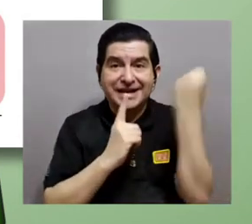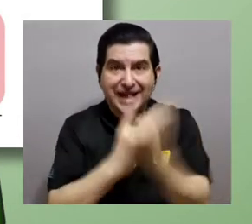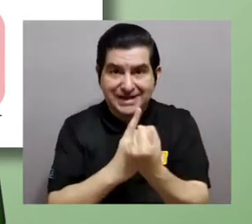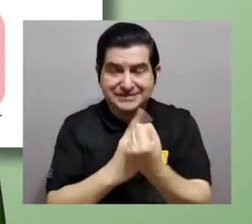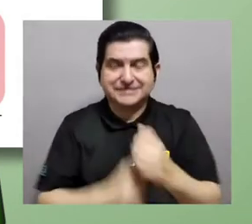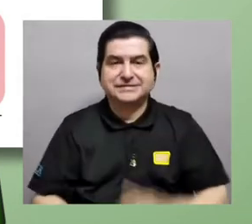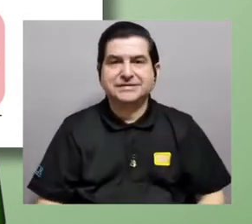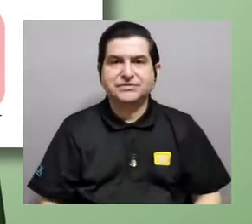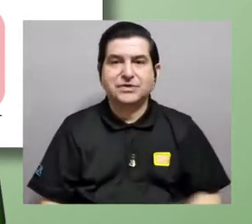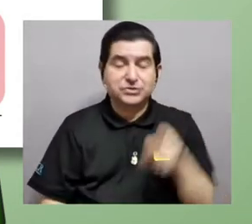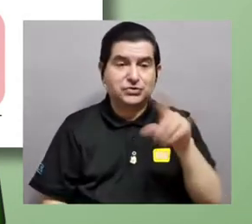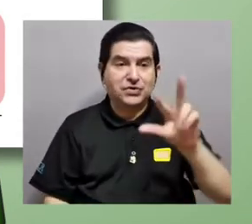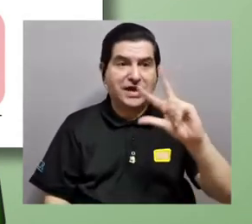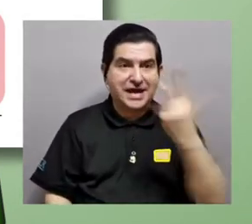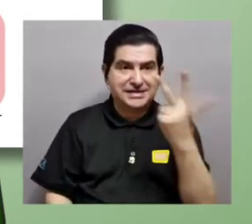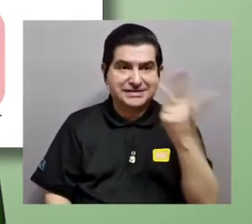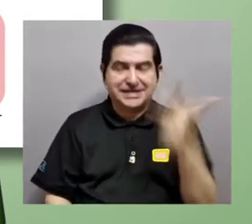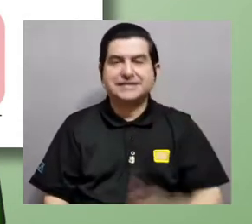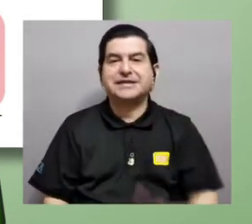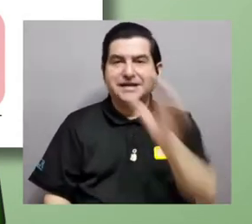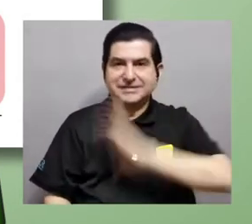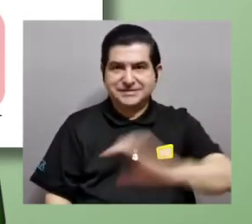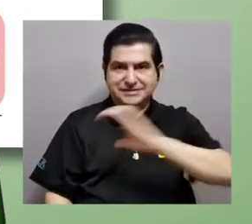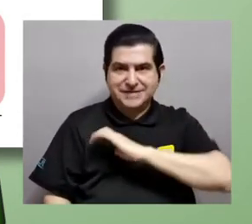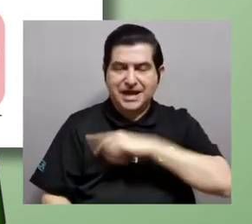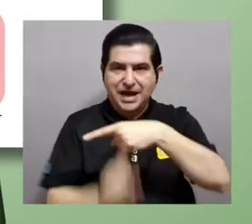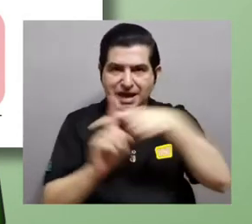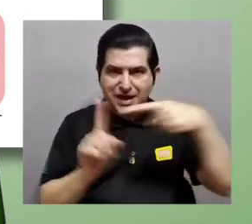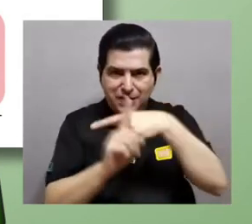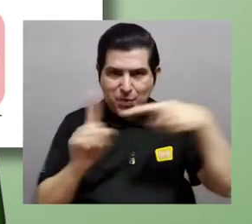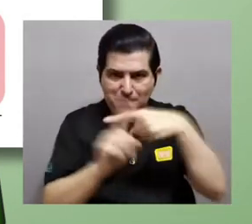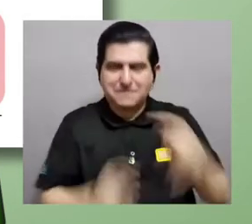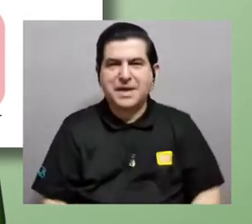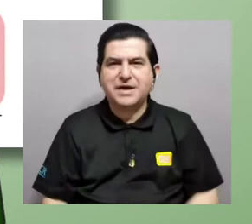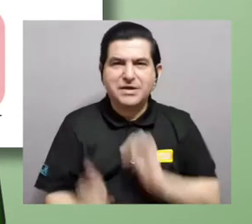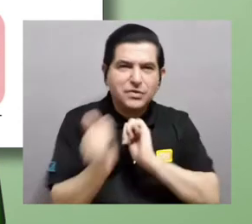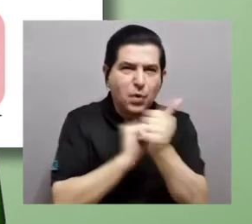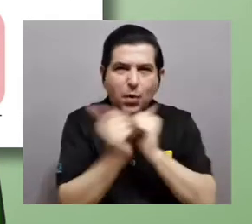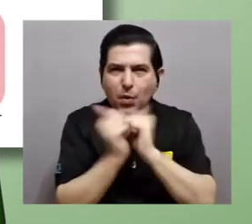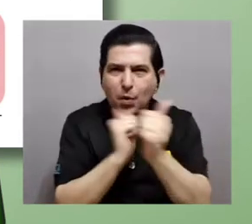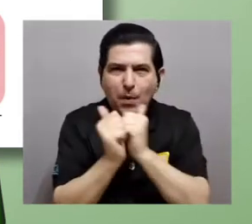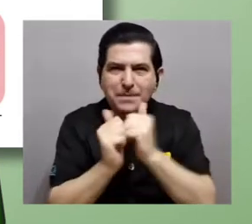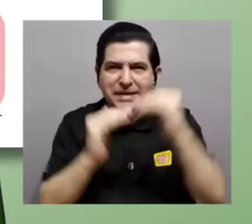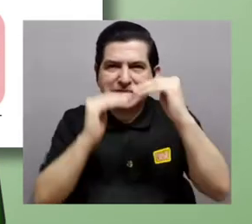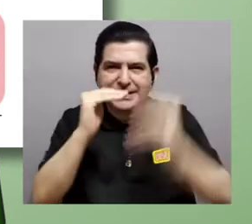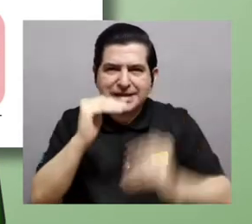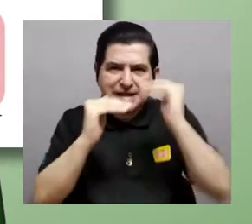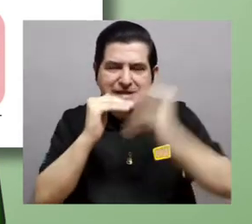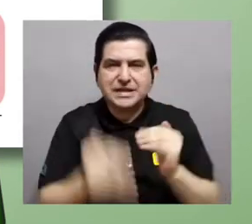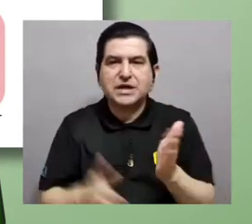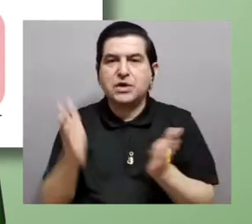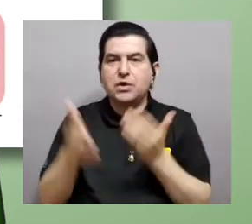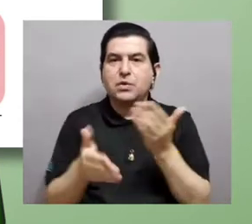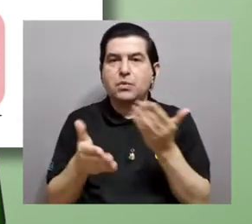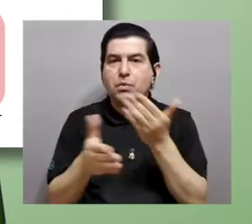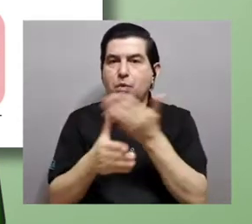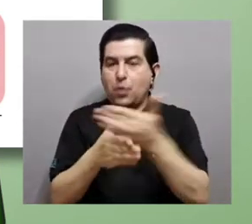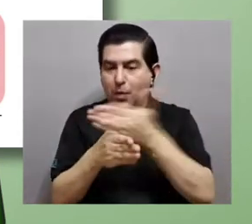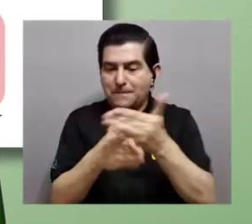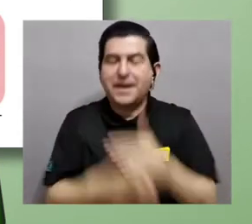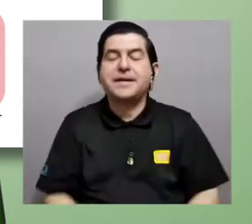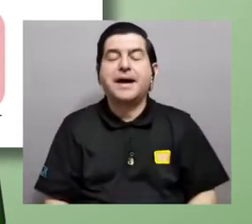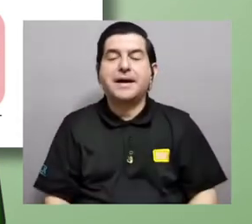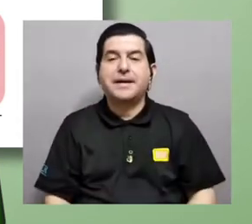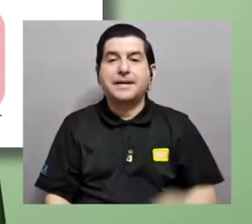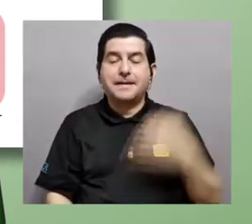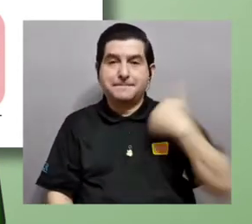tercer sexo con características intermedias sería competitivamente inferior en comparación tanto con machos como con